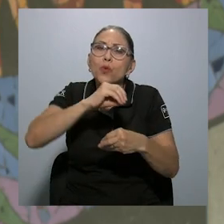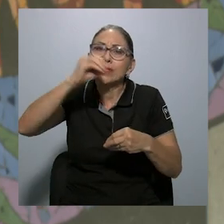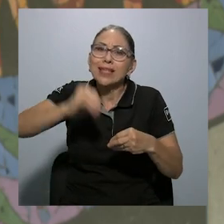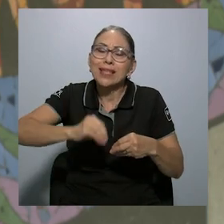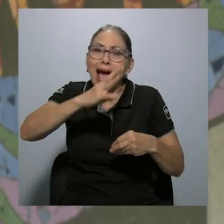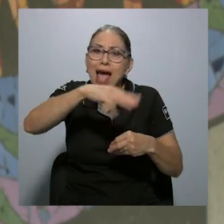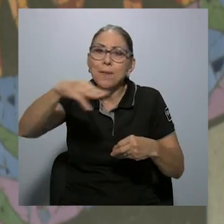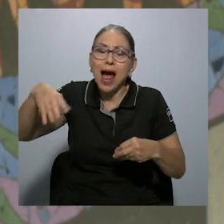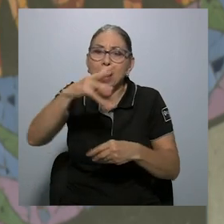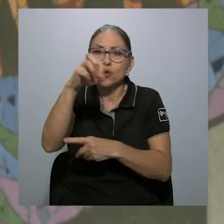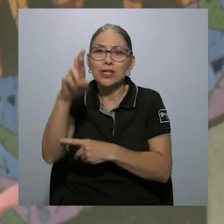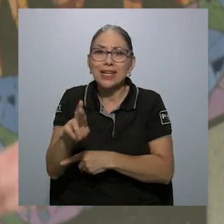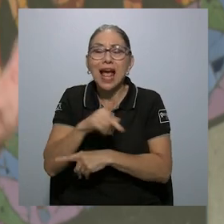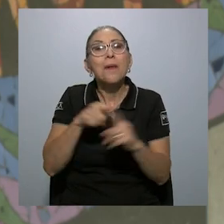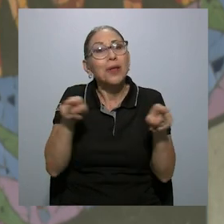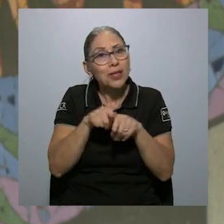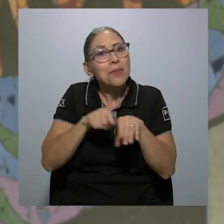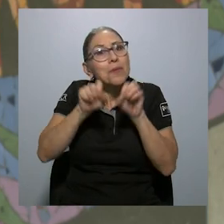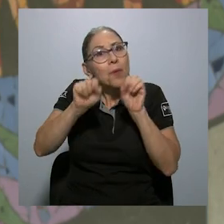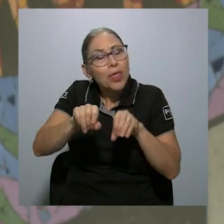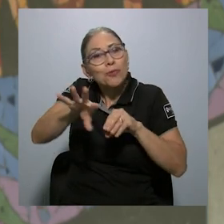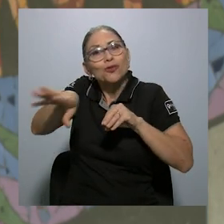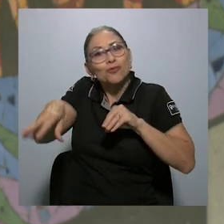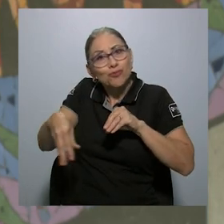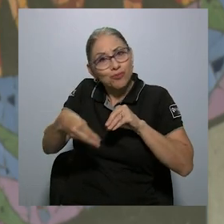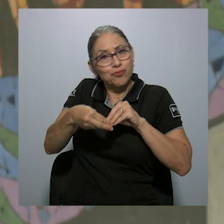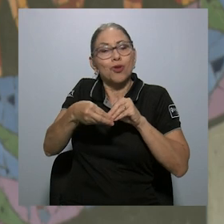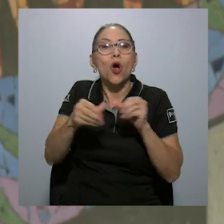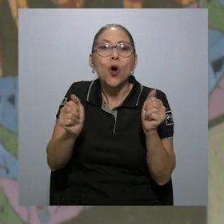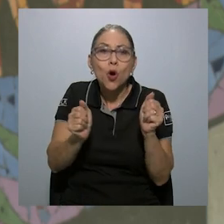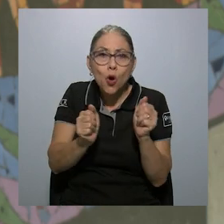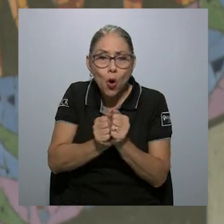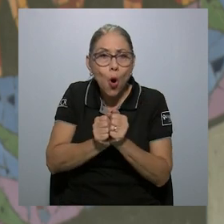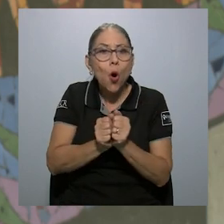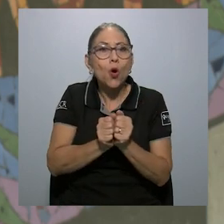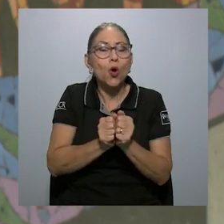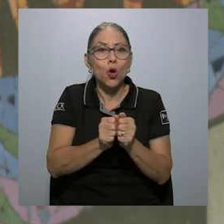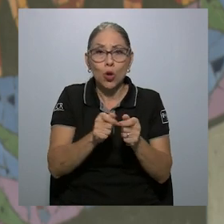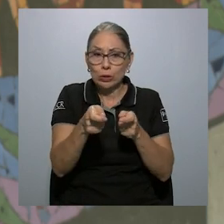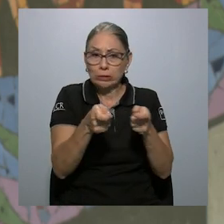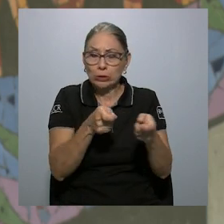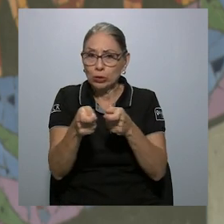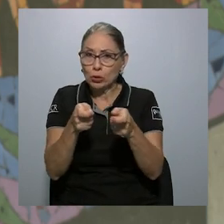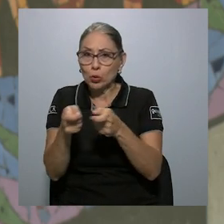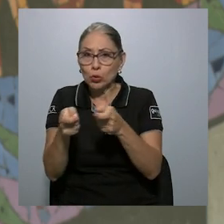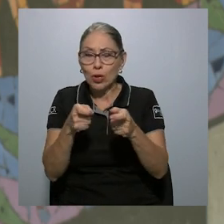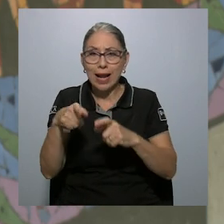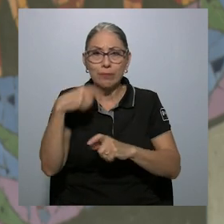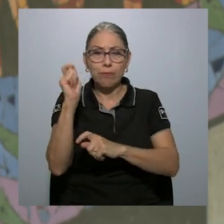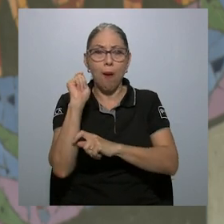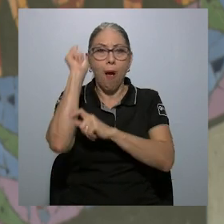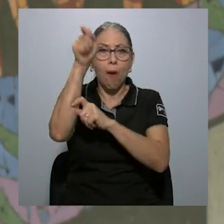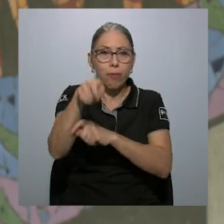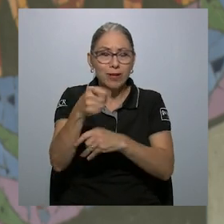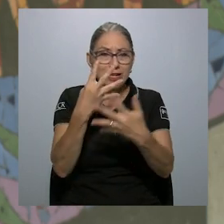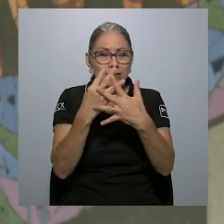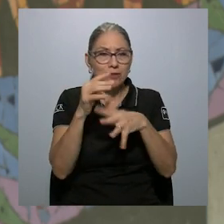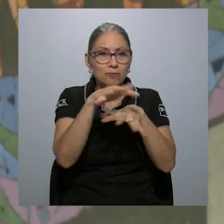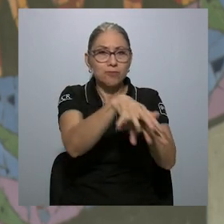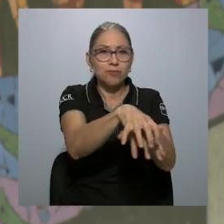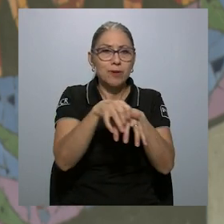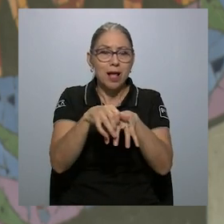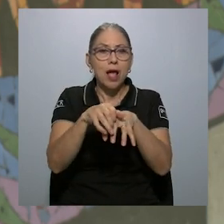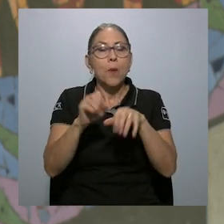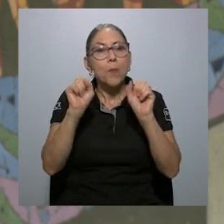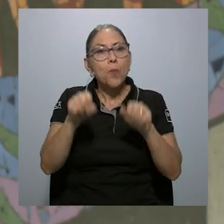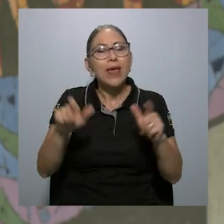Rica, pero también podemos complementar esa protección espacial con medidas de manejo pesquero que logren reducir